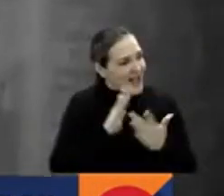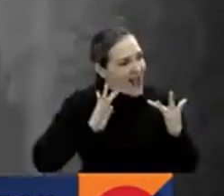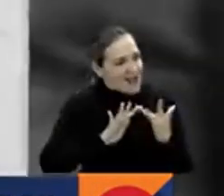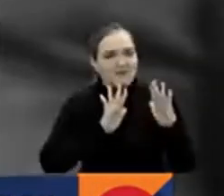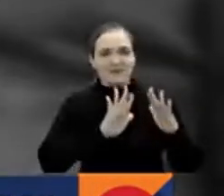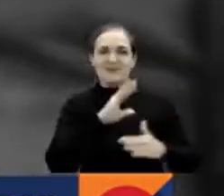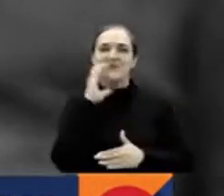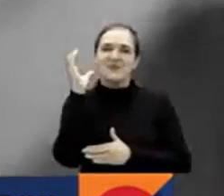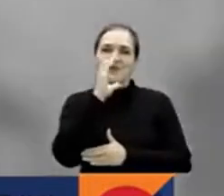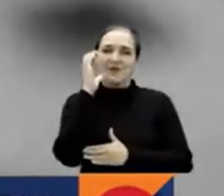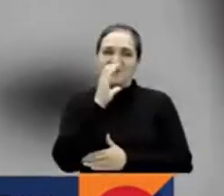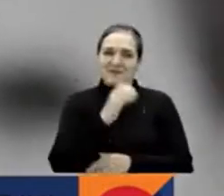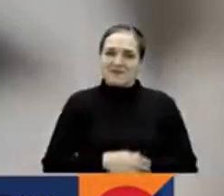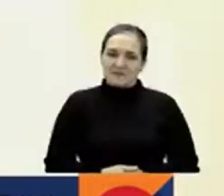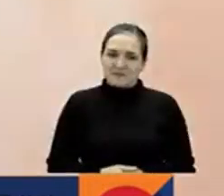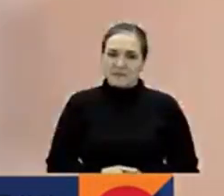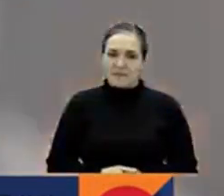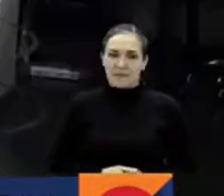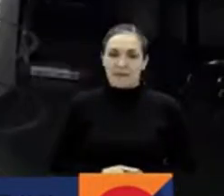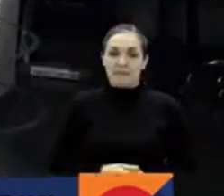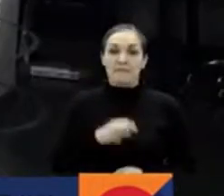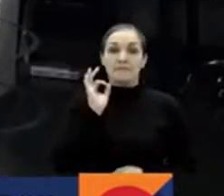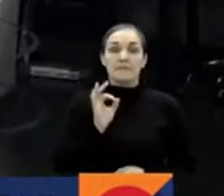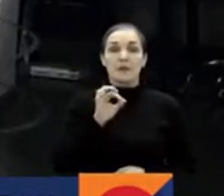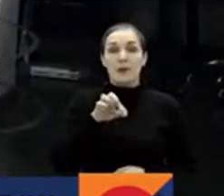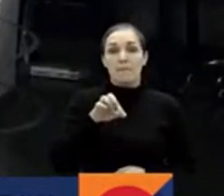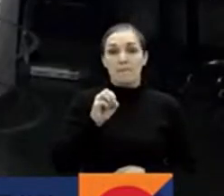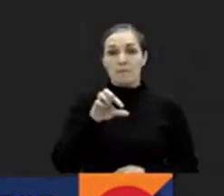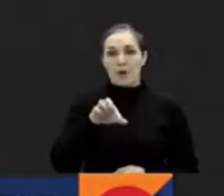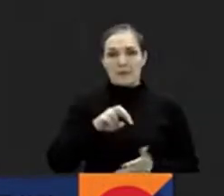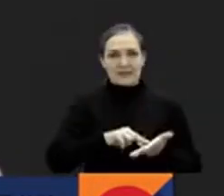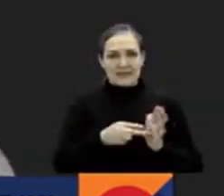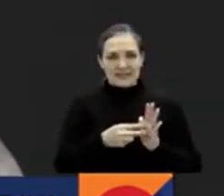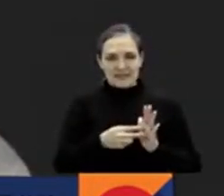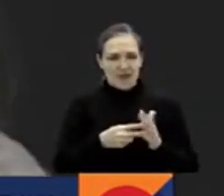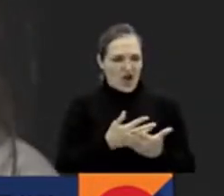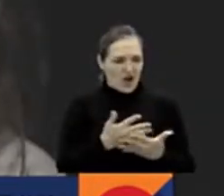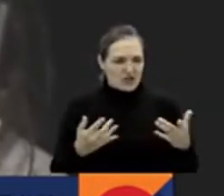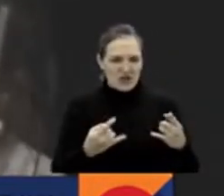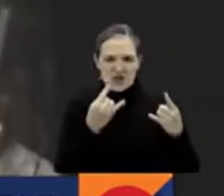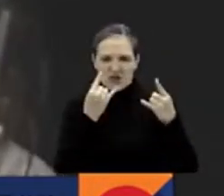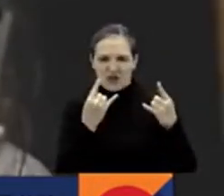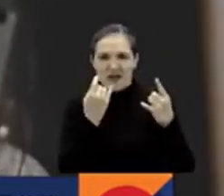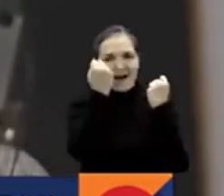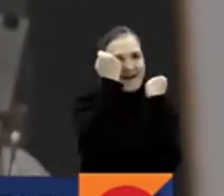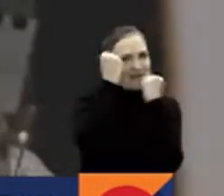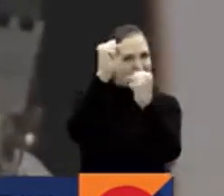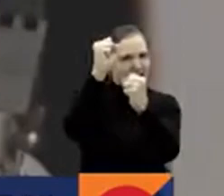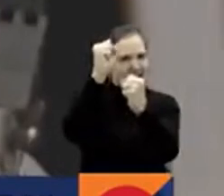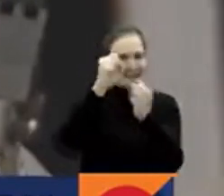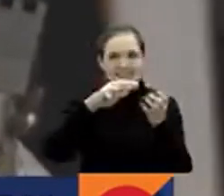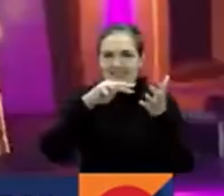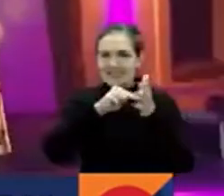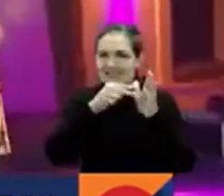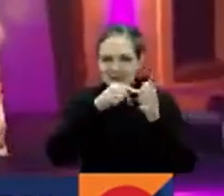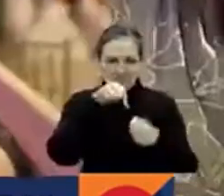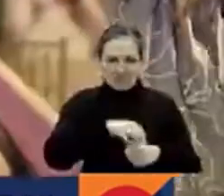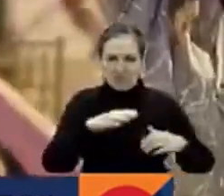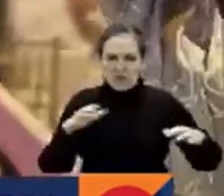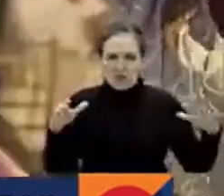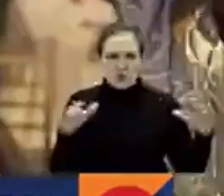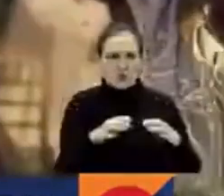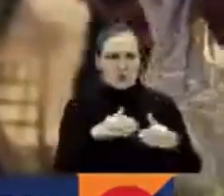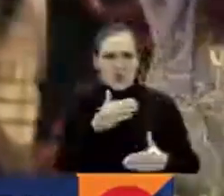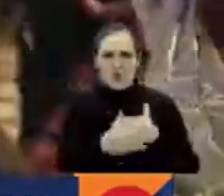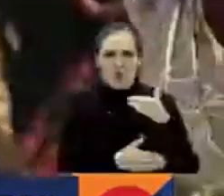diferencia. El punk para mí es buscar problemas. Acá la rebeldía logró que las cosas pasaran y que ayer en la